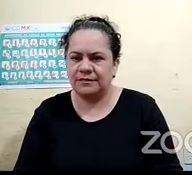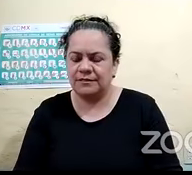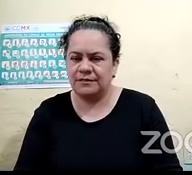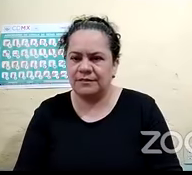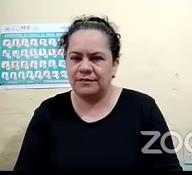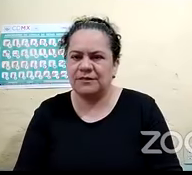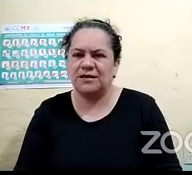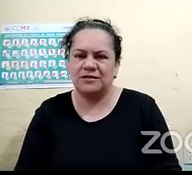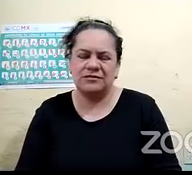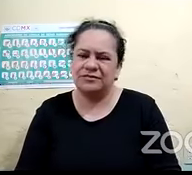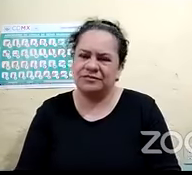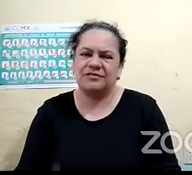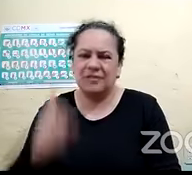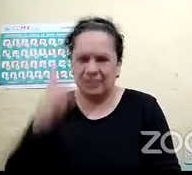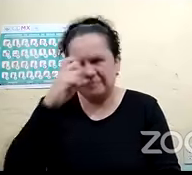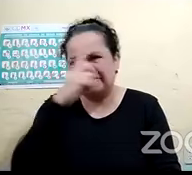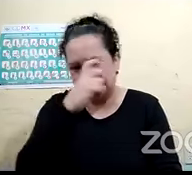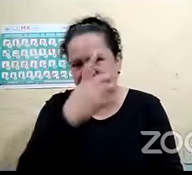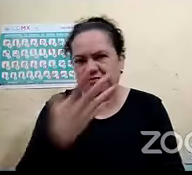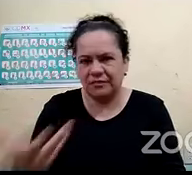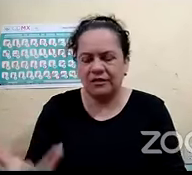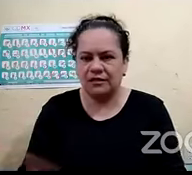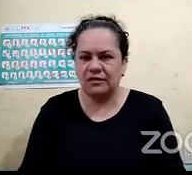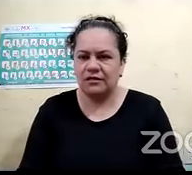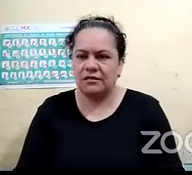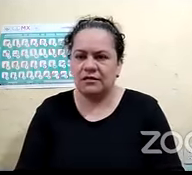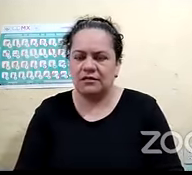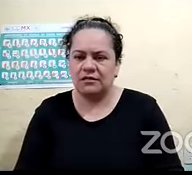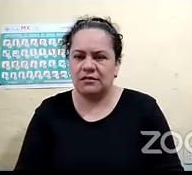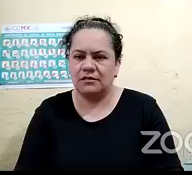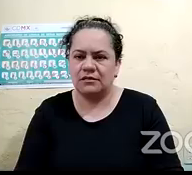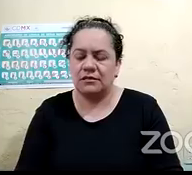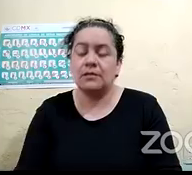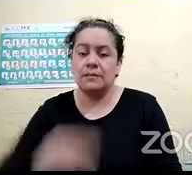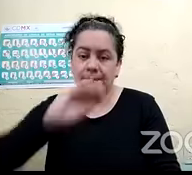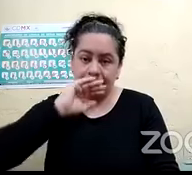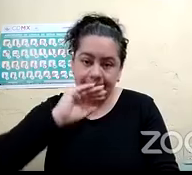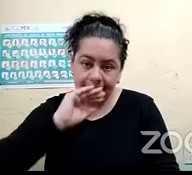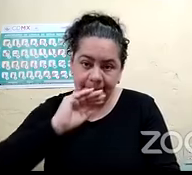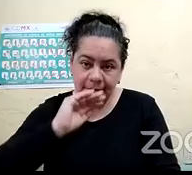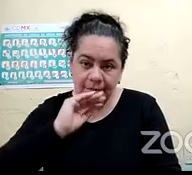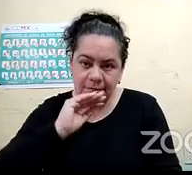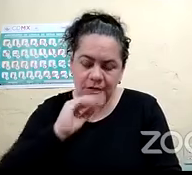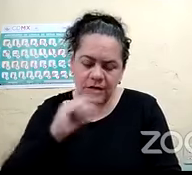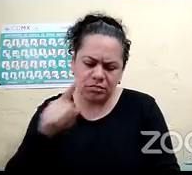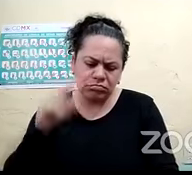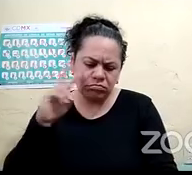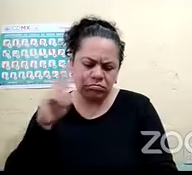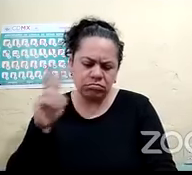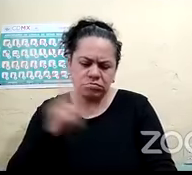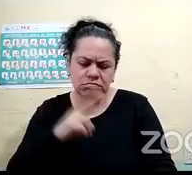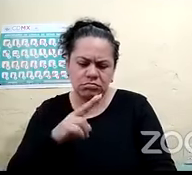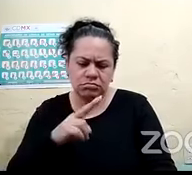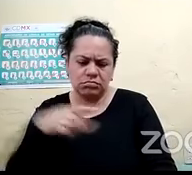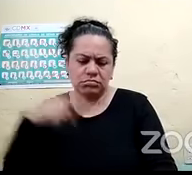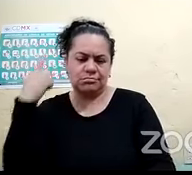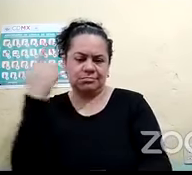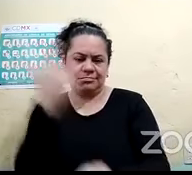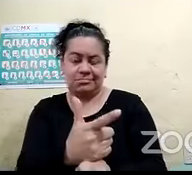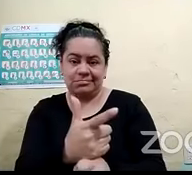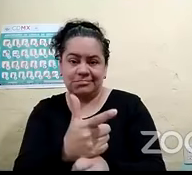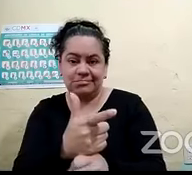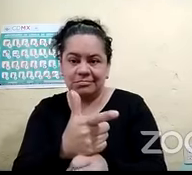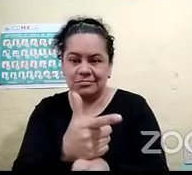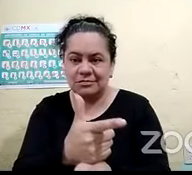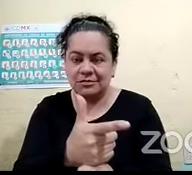estorboso además, ¿verdad? Y mi mamá vio en una revista ese sistema de